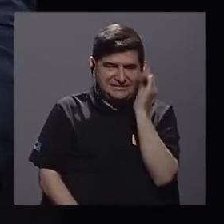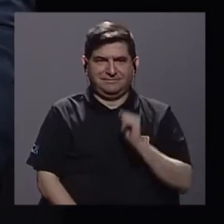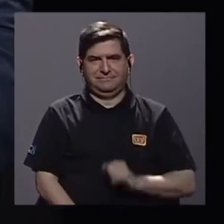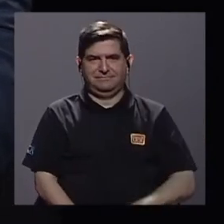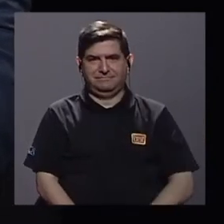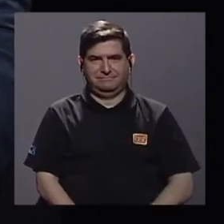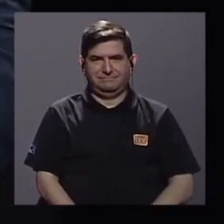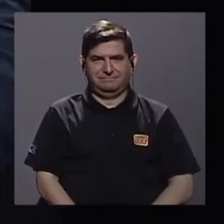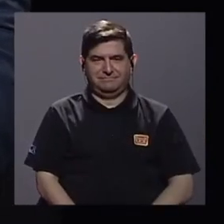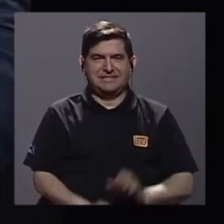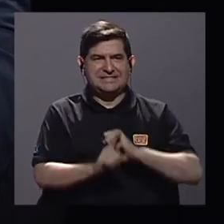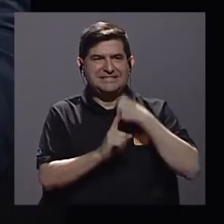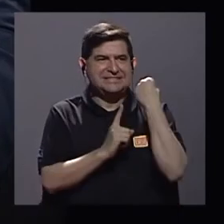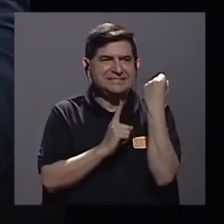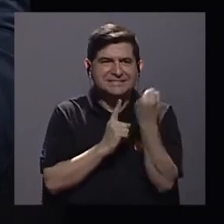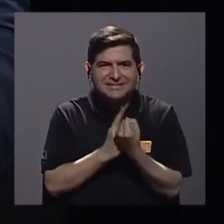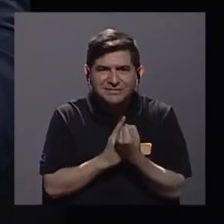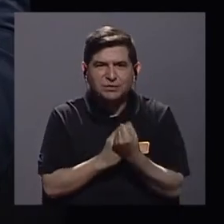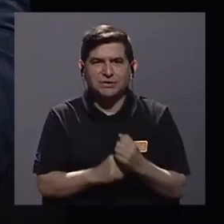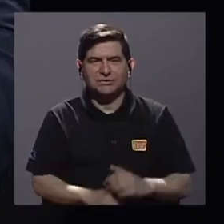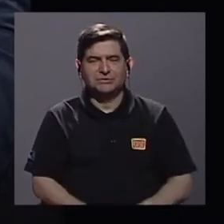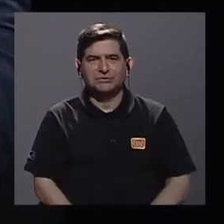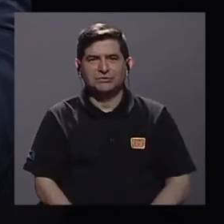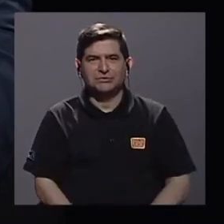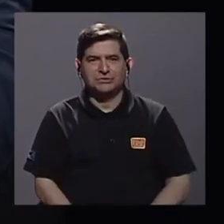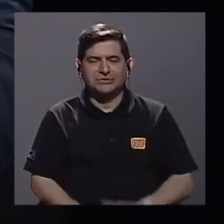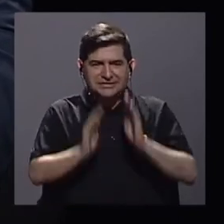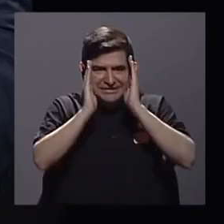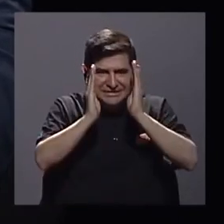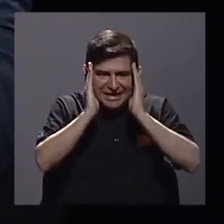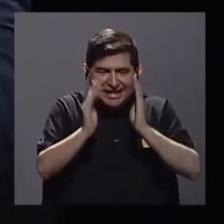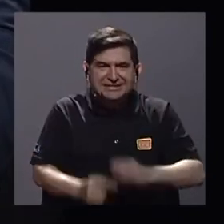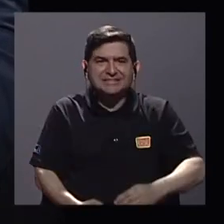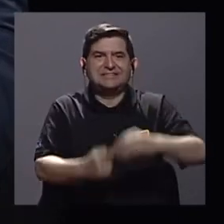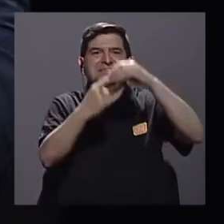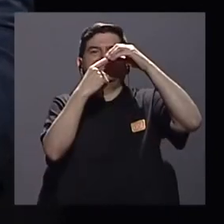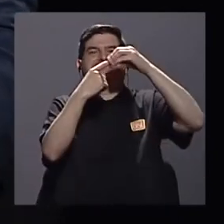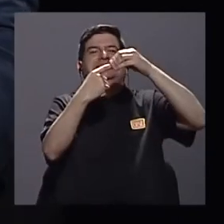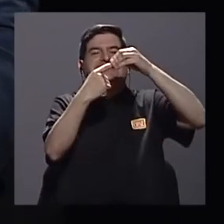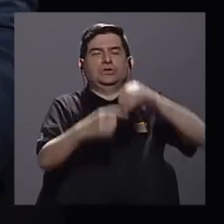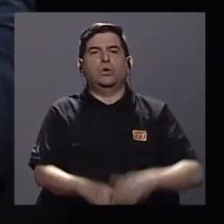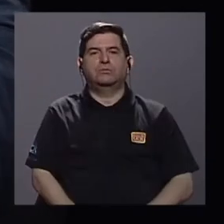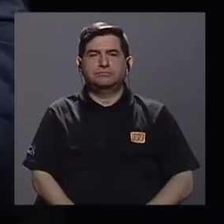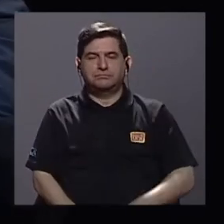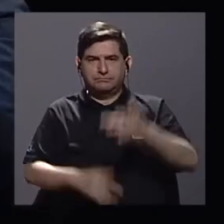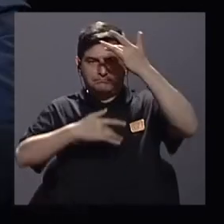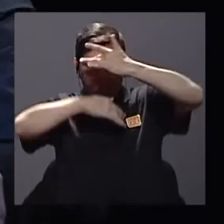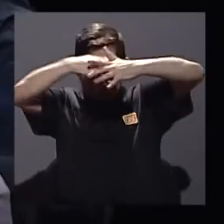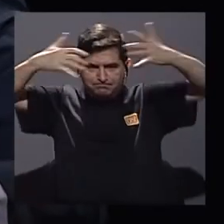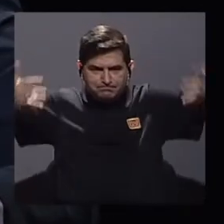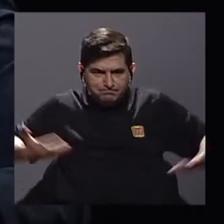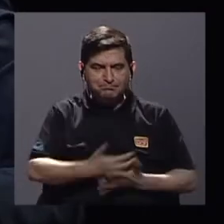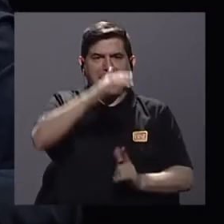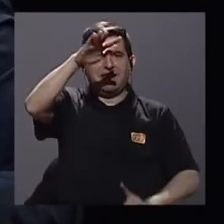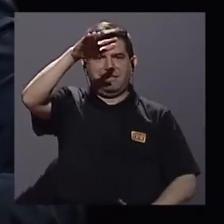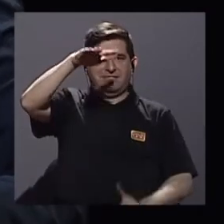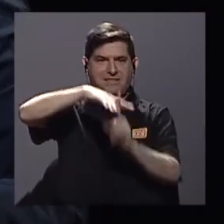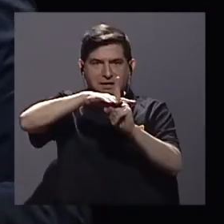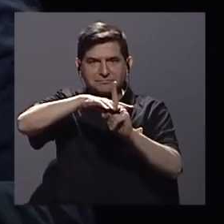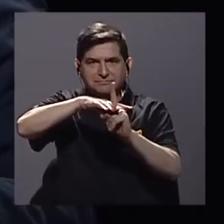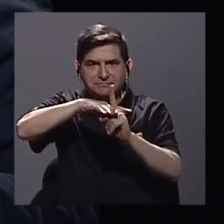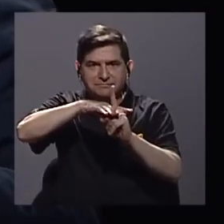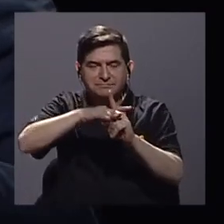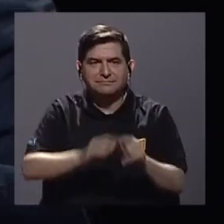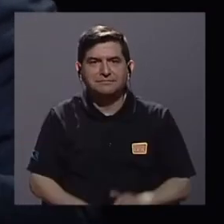un modo de atención prioritaria. Bueno, llegó la pandemia, llega la pandemia, doña Julissa,